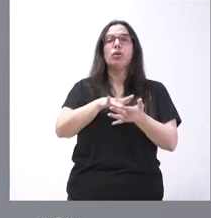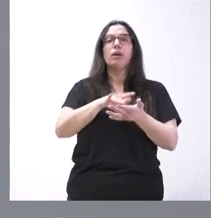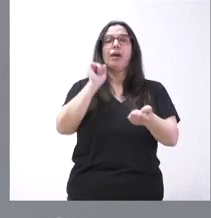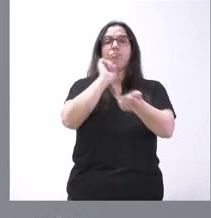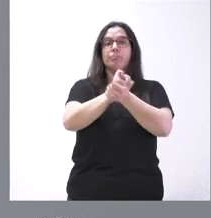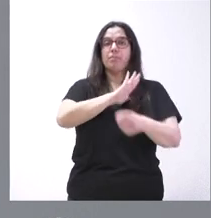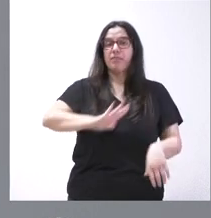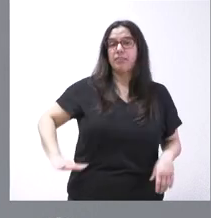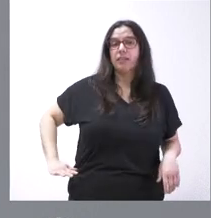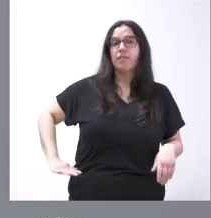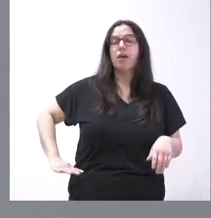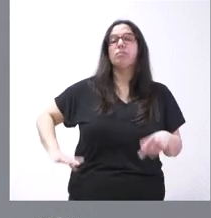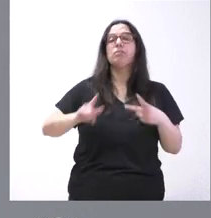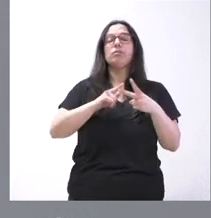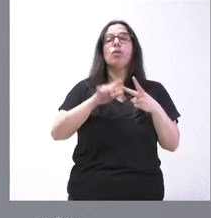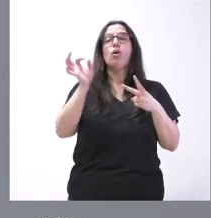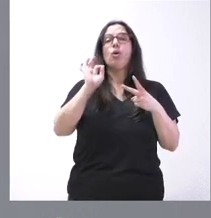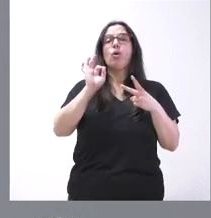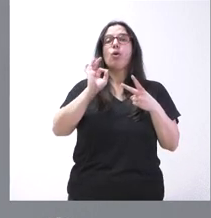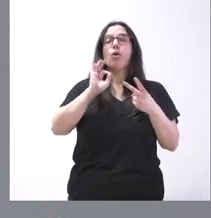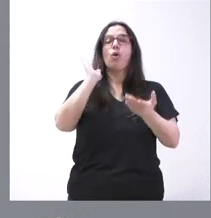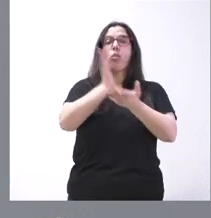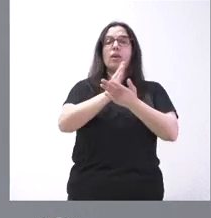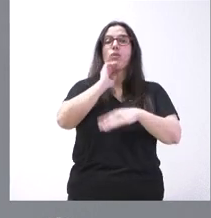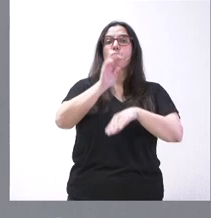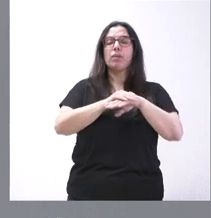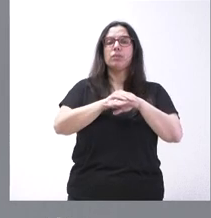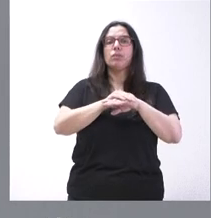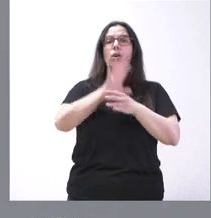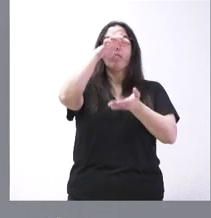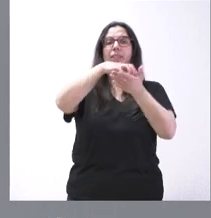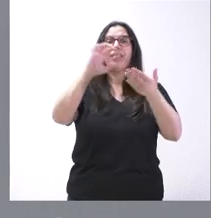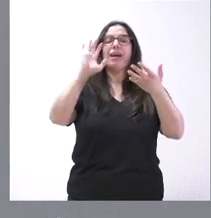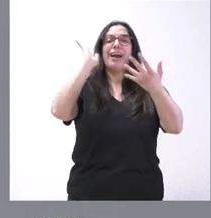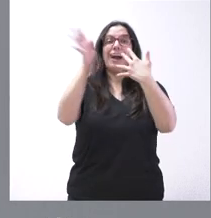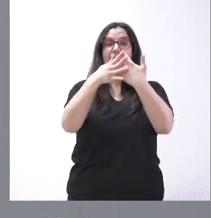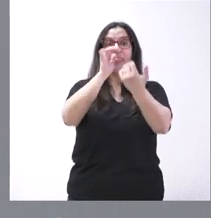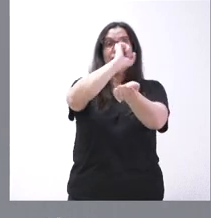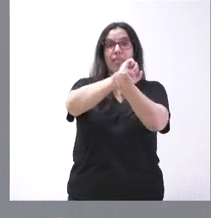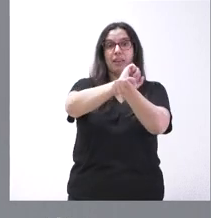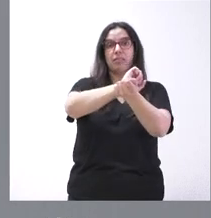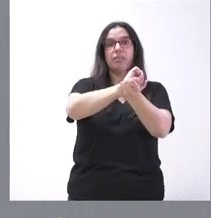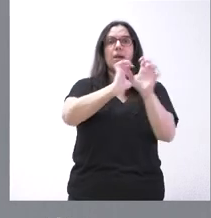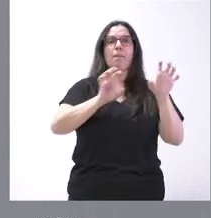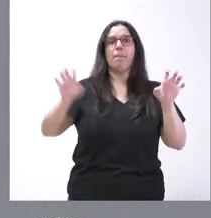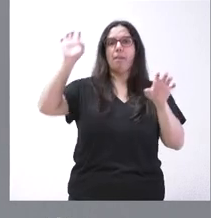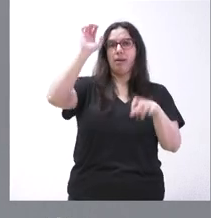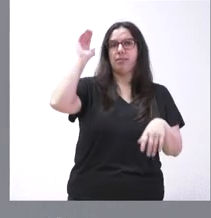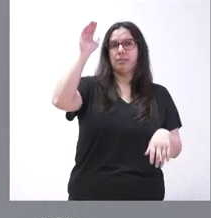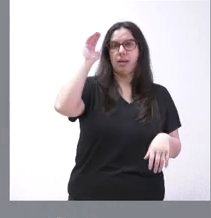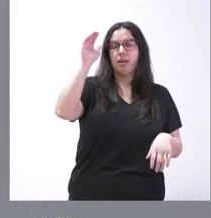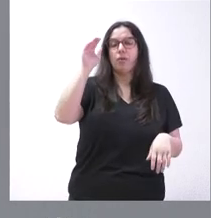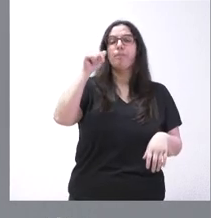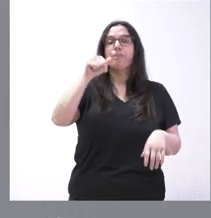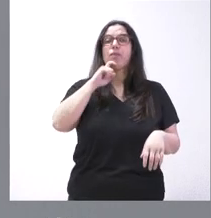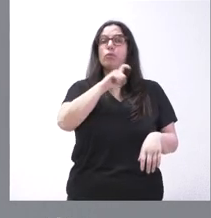preventiva o en cumplimiento de condena en establecimientos penales de otros Estados, así como sus familias. Se ha atendido por parte de esta Fundación